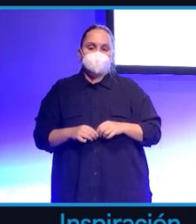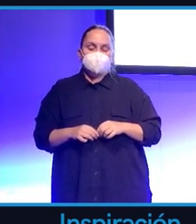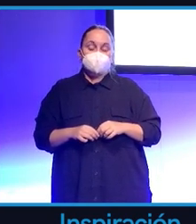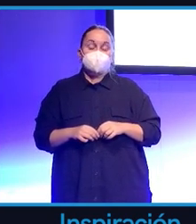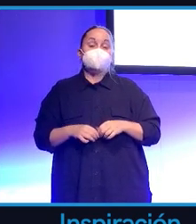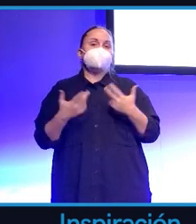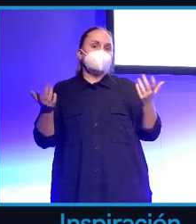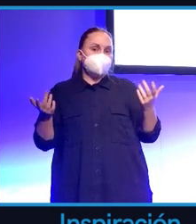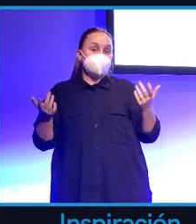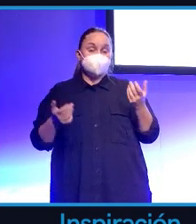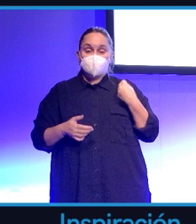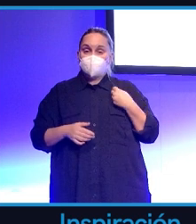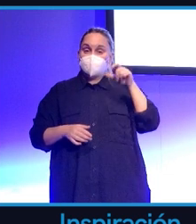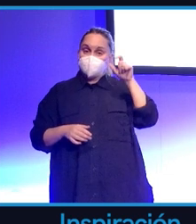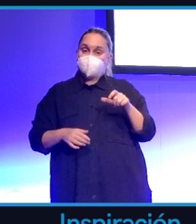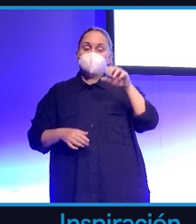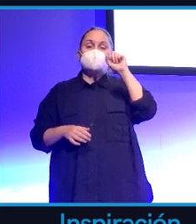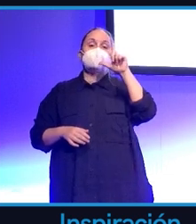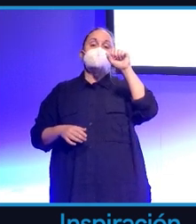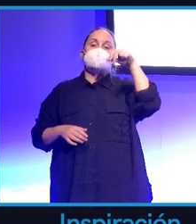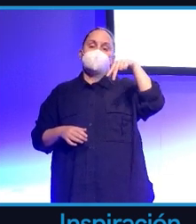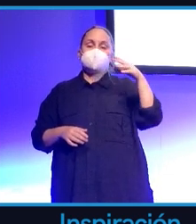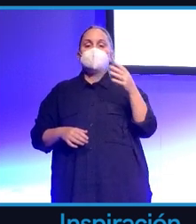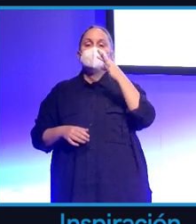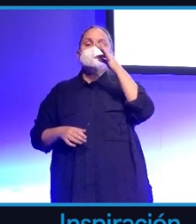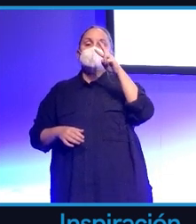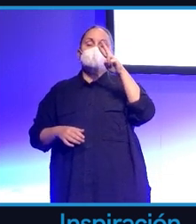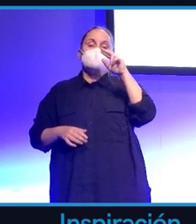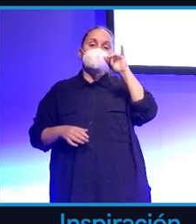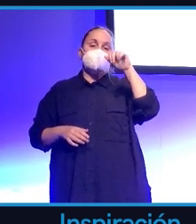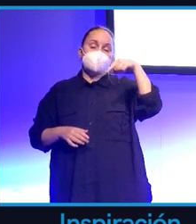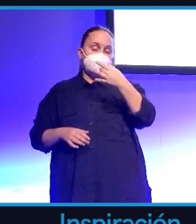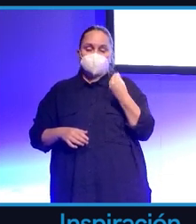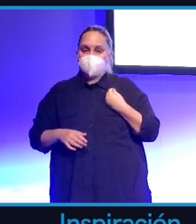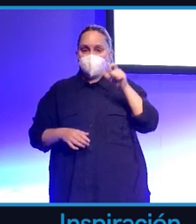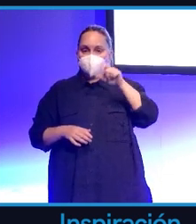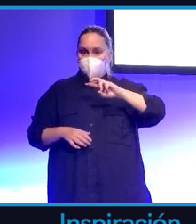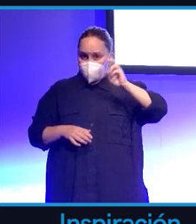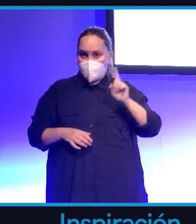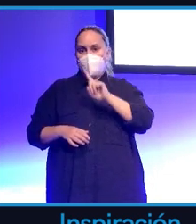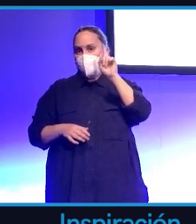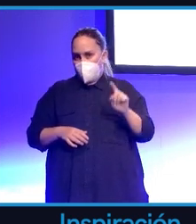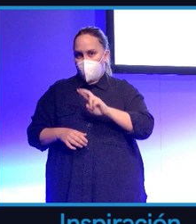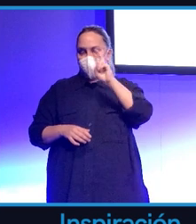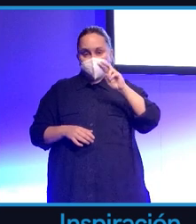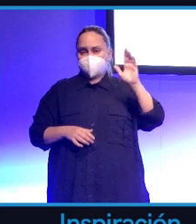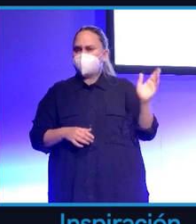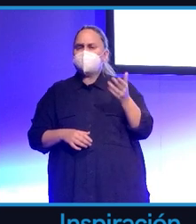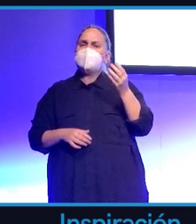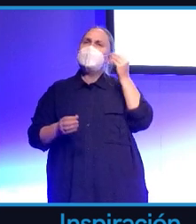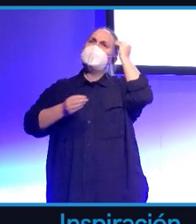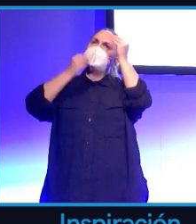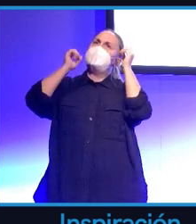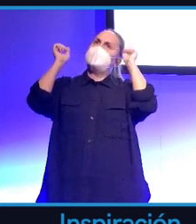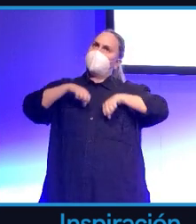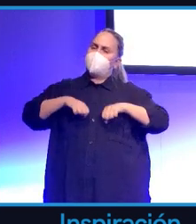Lo que se preguntaba Turing, lo que comentaba Más, lo que comentaba Hawking y tantos otros es, bien, estamos lejos, no